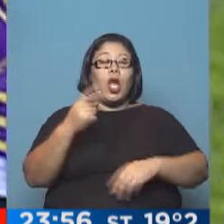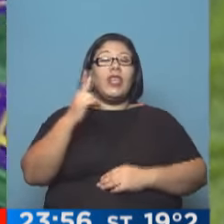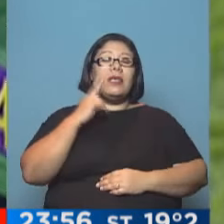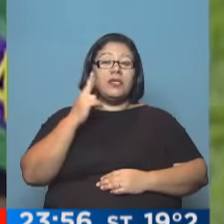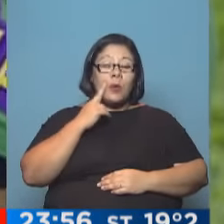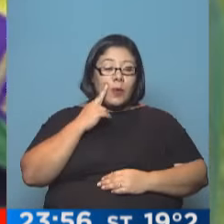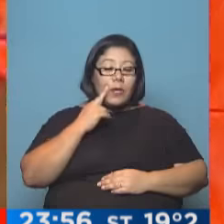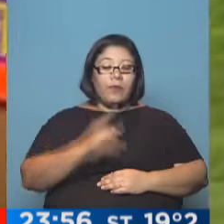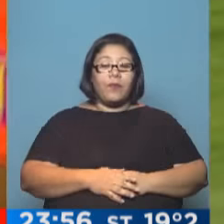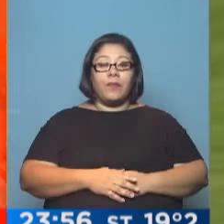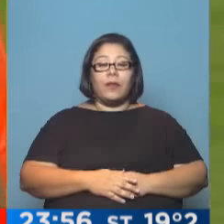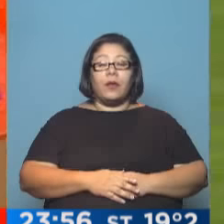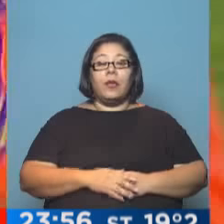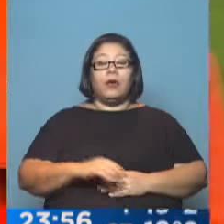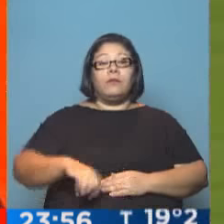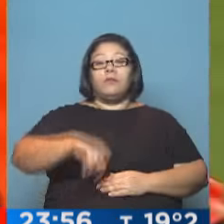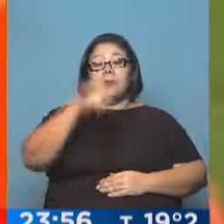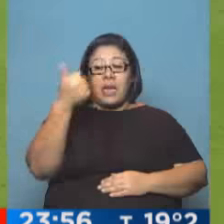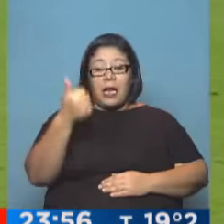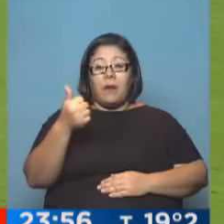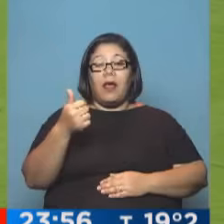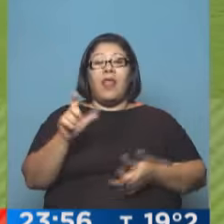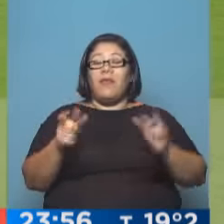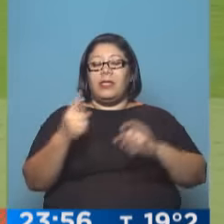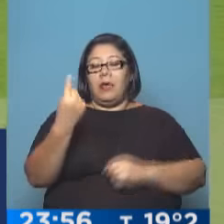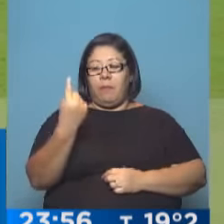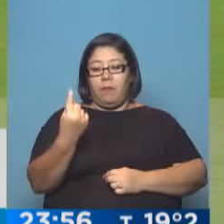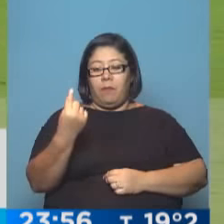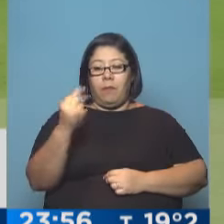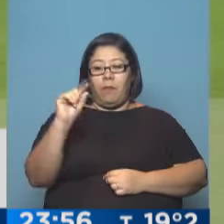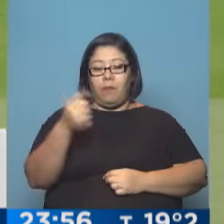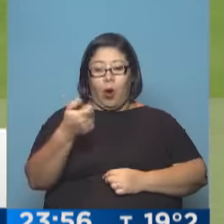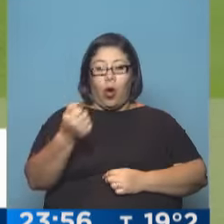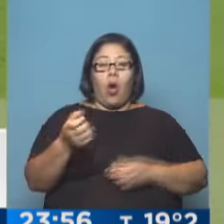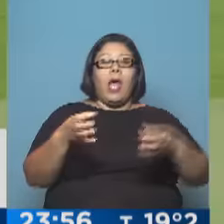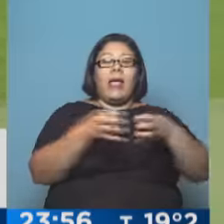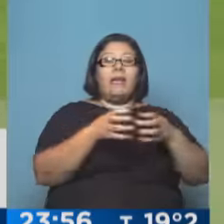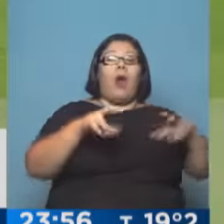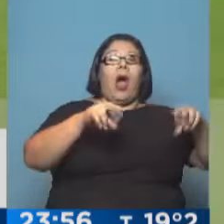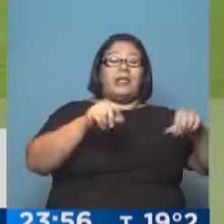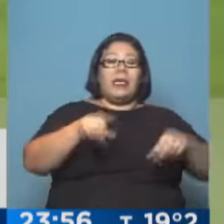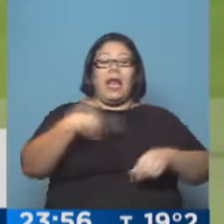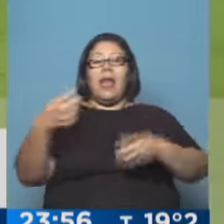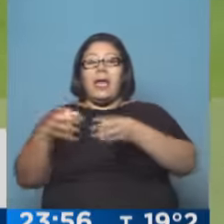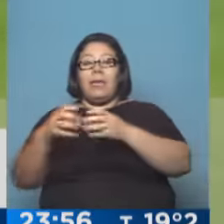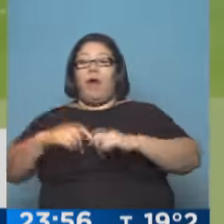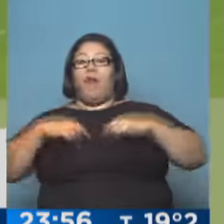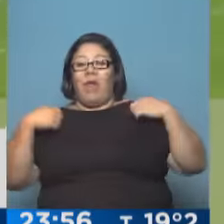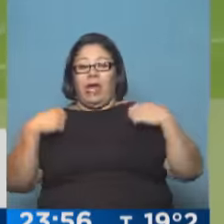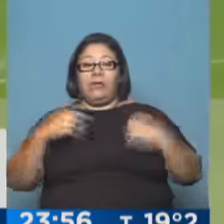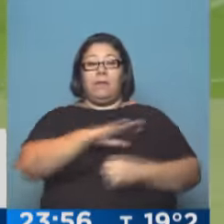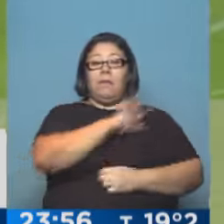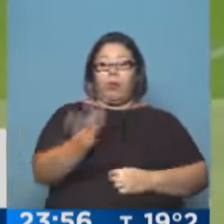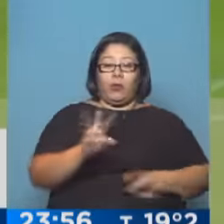el ex Villa Darmine le daba el triunfo. Mínima diferencia de Arsenal sobre Bélez. Y otro partido que se ha disputado, adelantado de esta